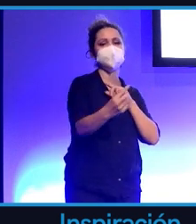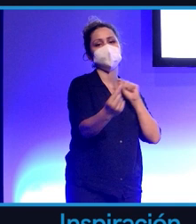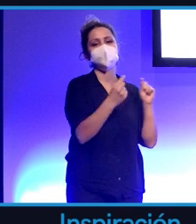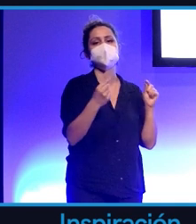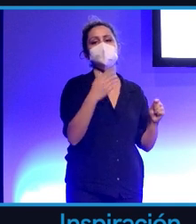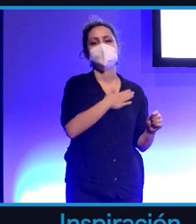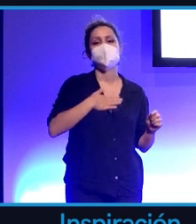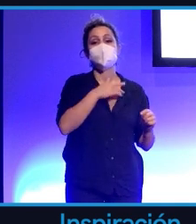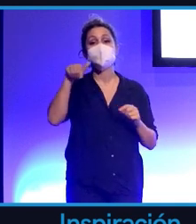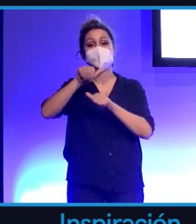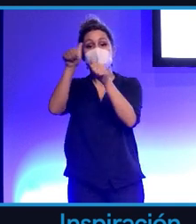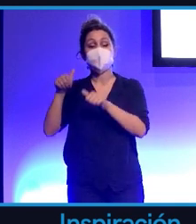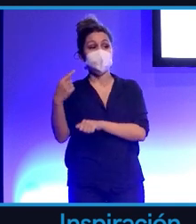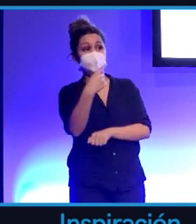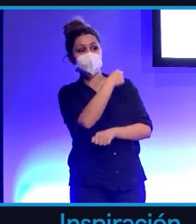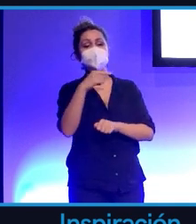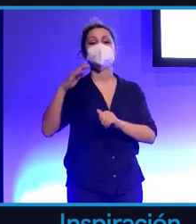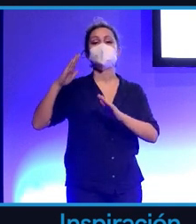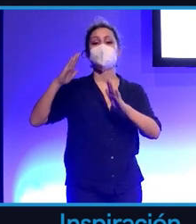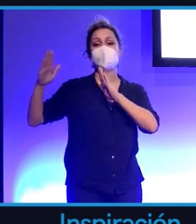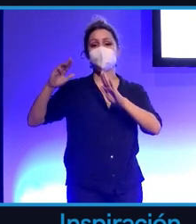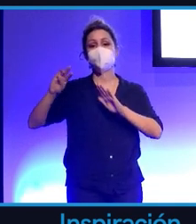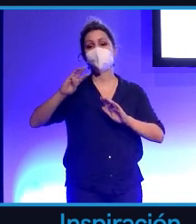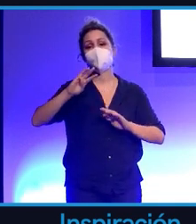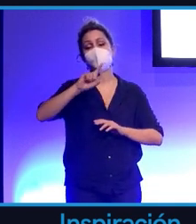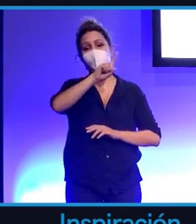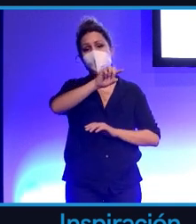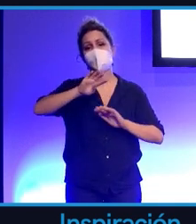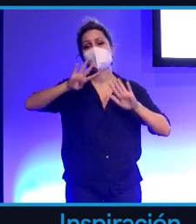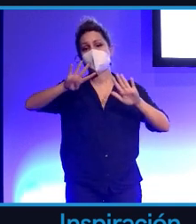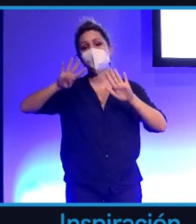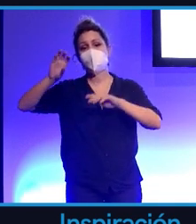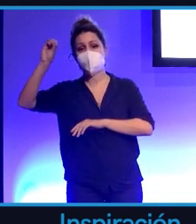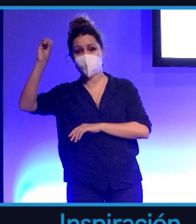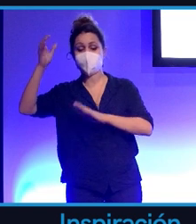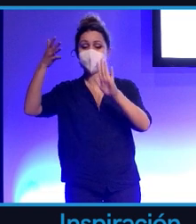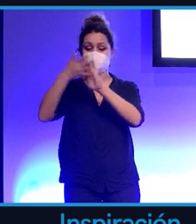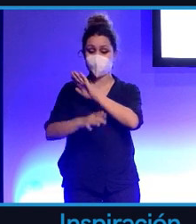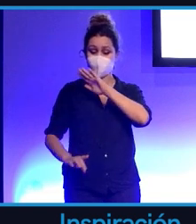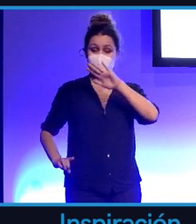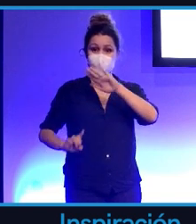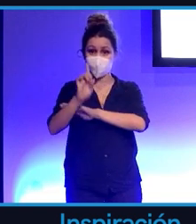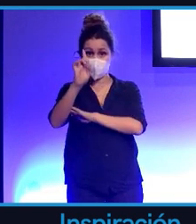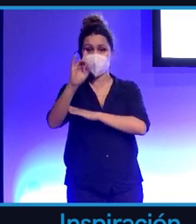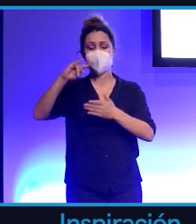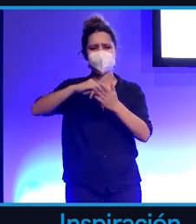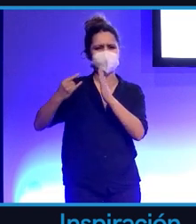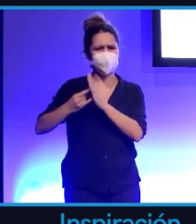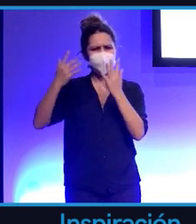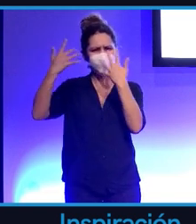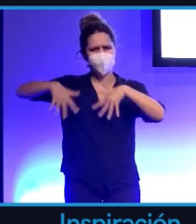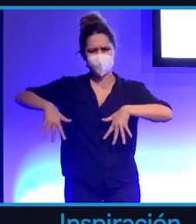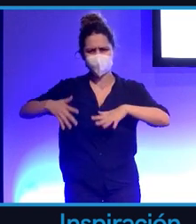modelo estándar, es el modelo que se sigue desde los años 90 en desarrollo de sistemas de aprendizaje automáticos. Muy simplificado, es verdad.